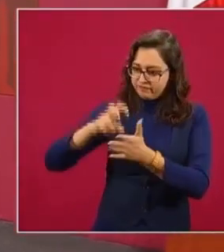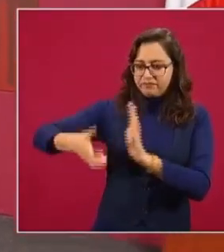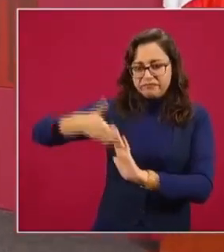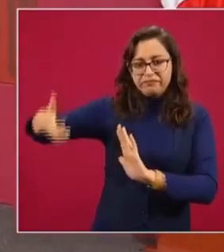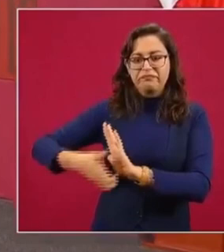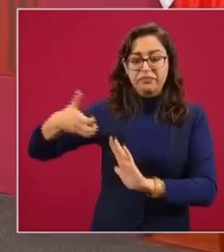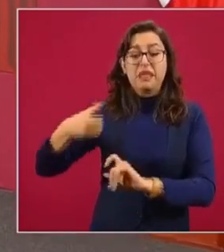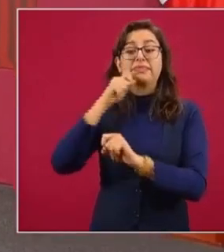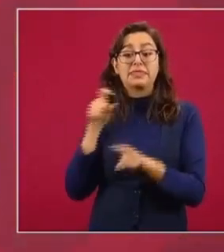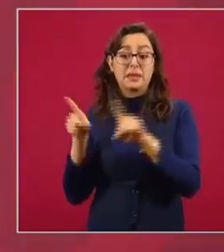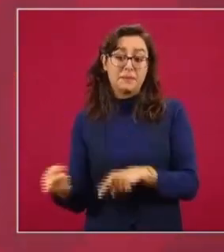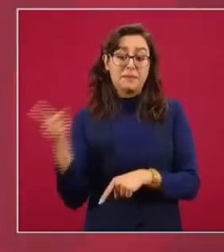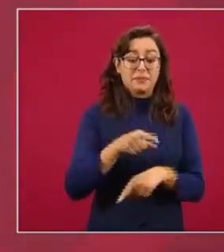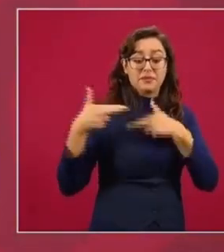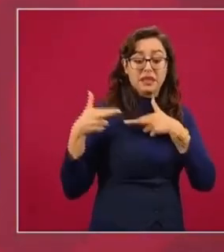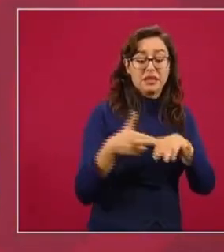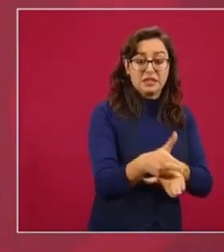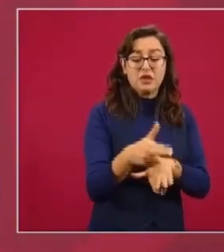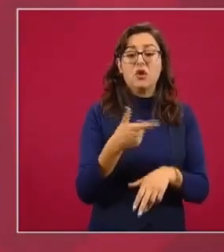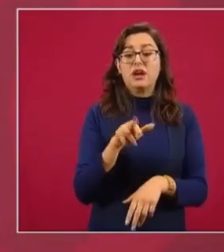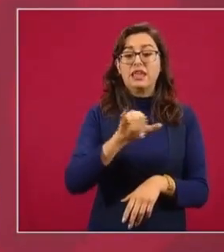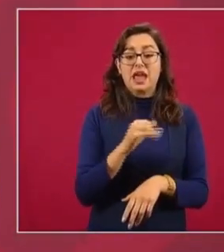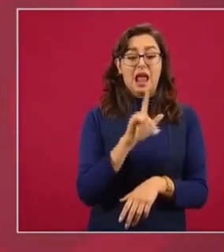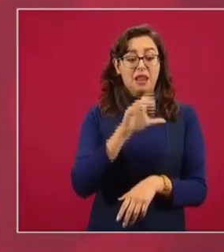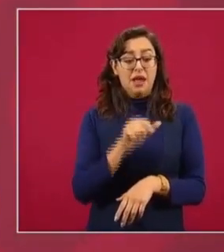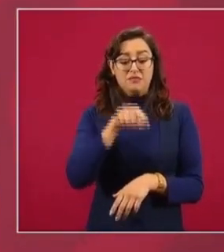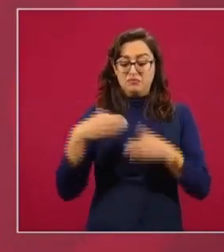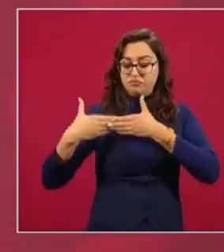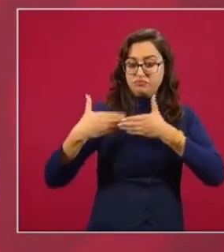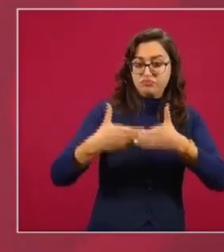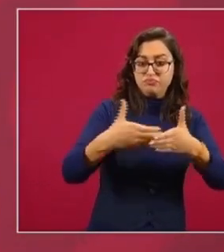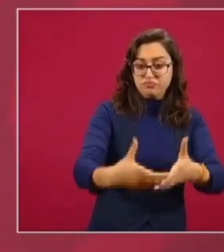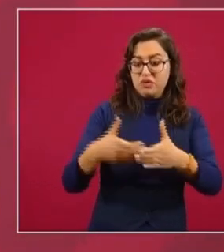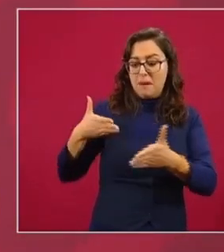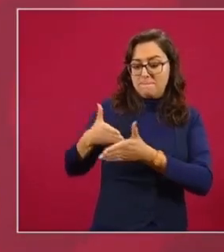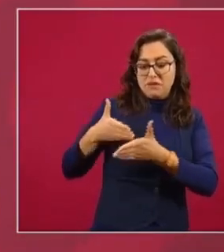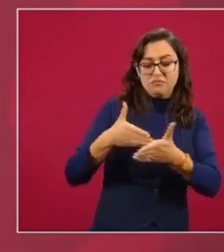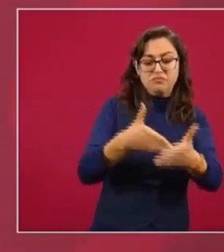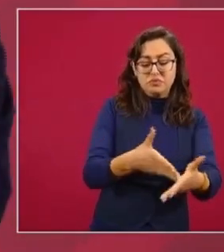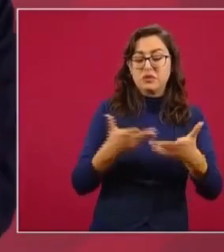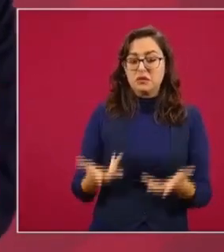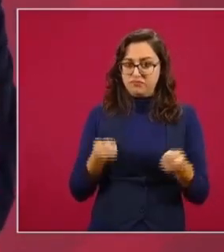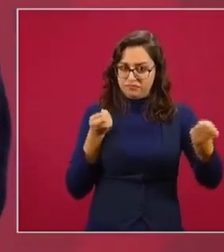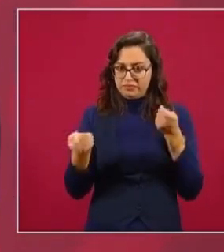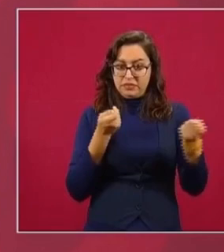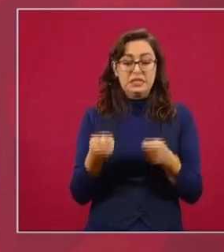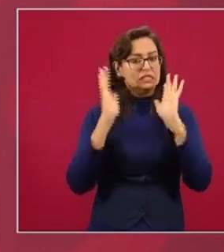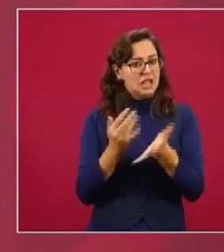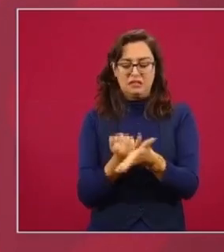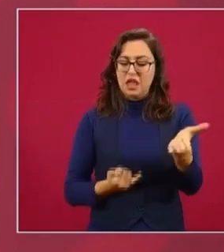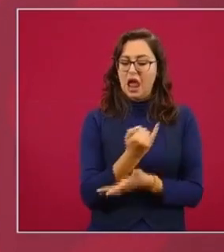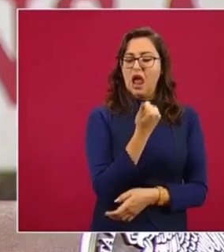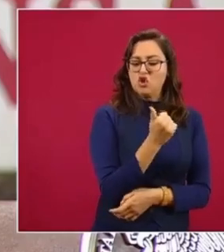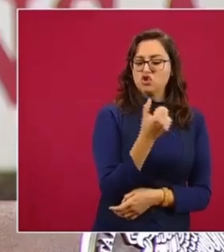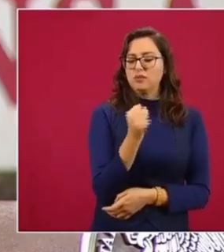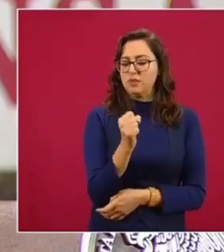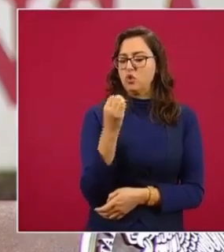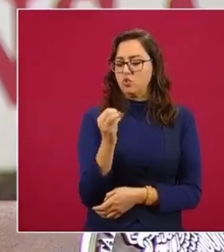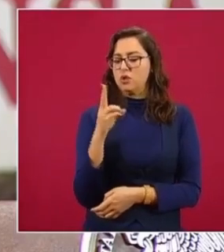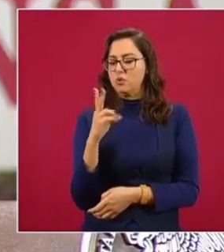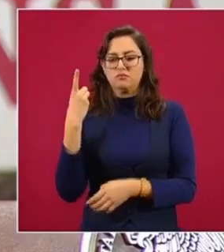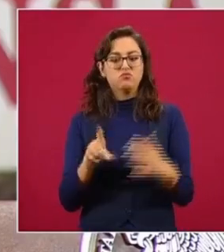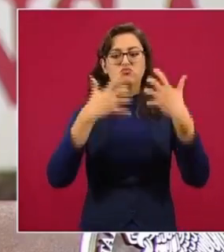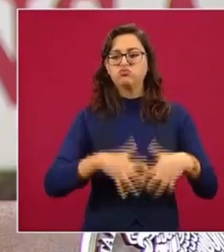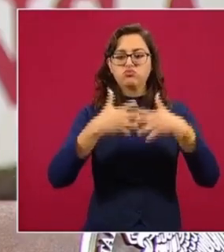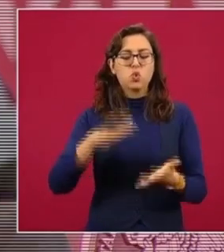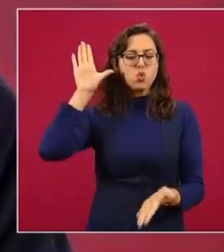de que las presas en Rijalva van a estar controladas y van a estar en temporadas de lluvia. Agosto, septiembre, octubre, noviembre. Prácticamente vacías.